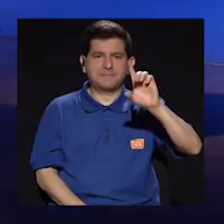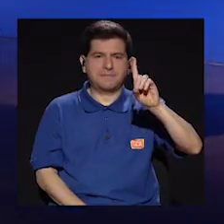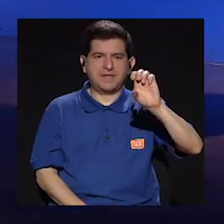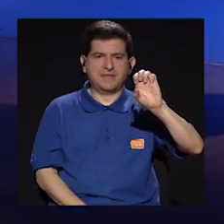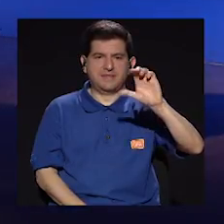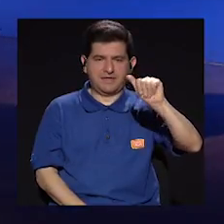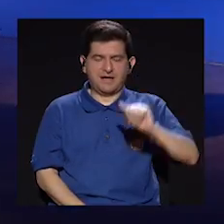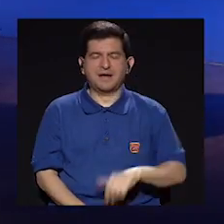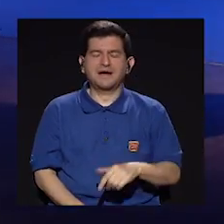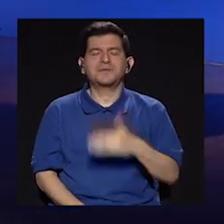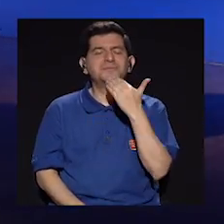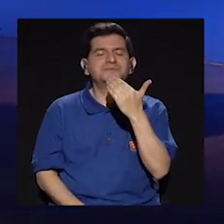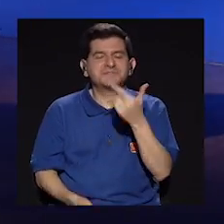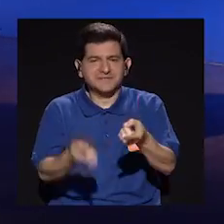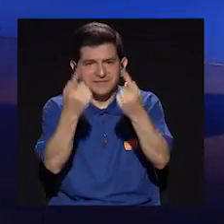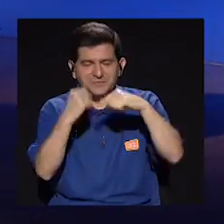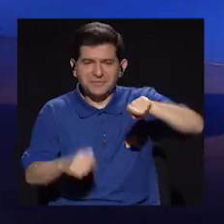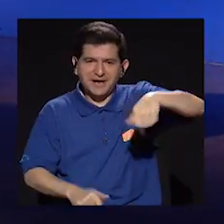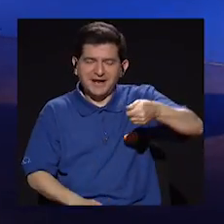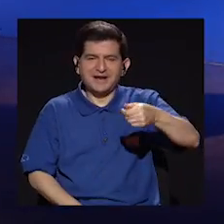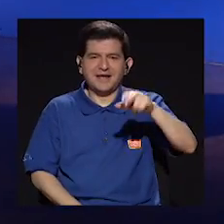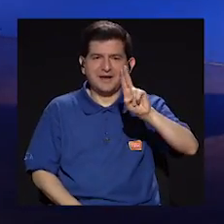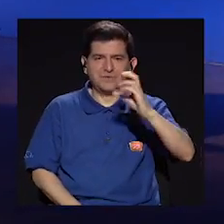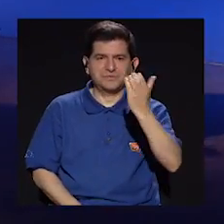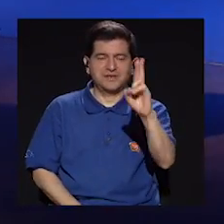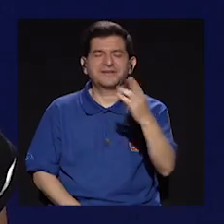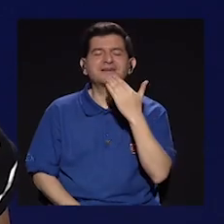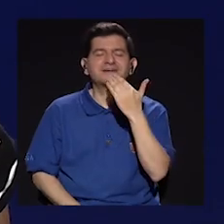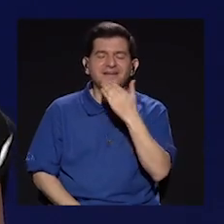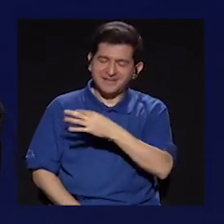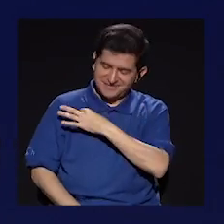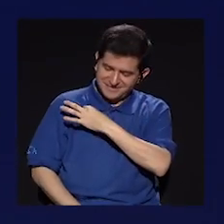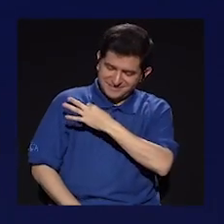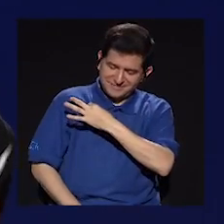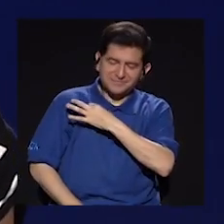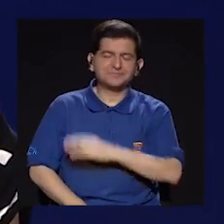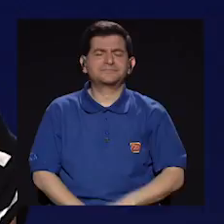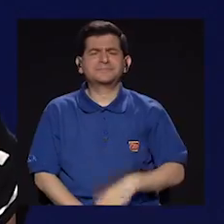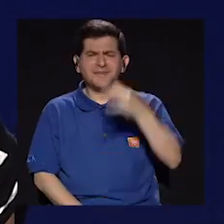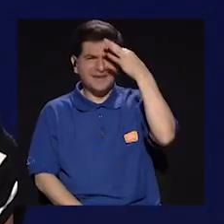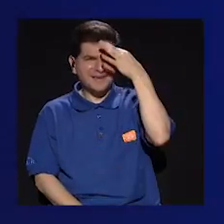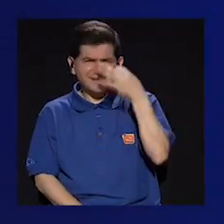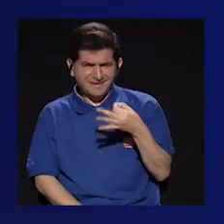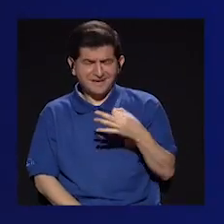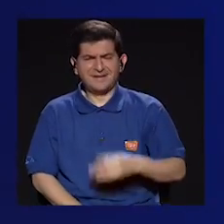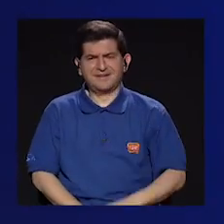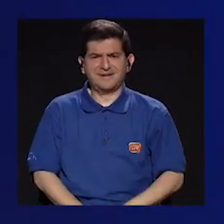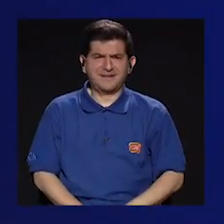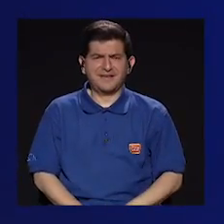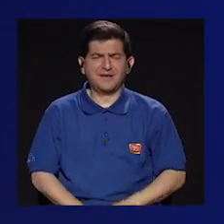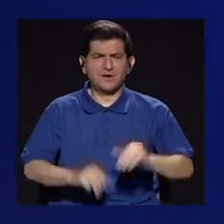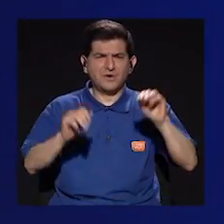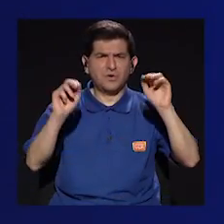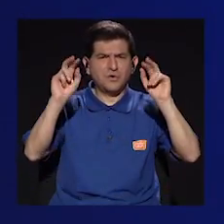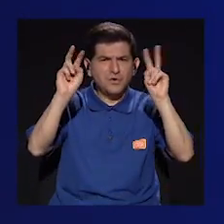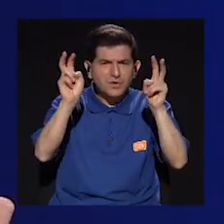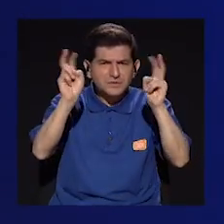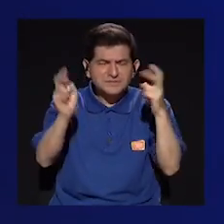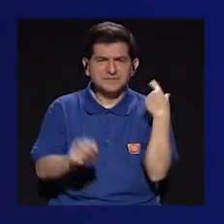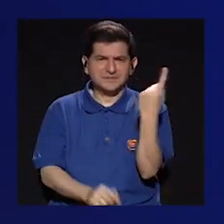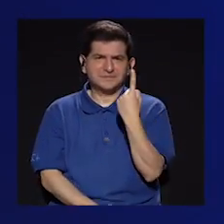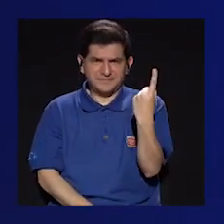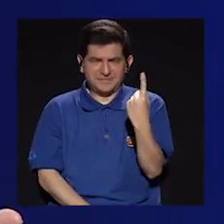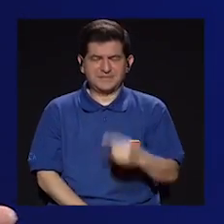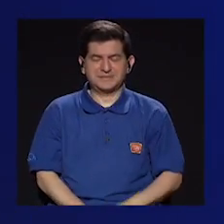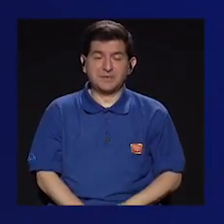Muchísimas gracias, Alexandra, por estar aquí en el Canal UCR. Muchas gracias por la invitación, la verdad. Creo que los títulos